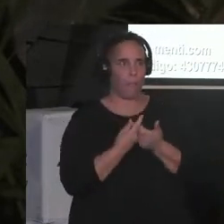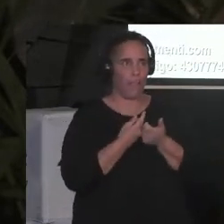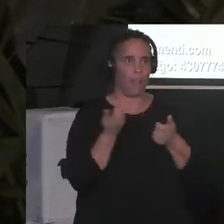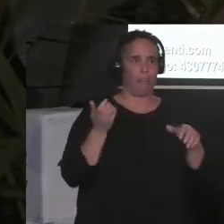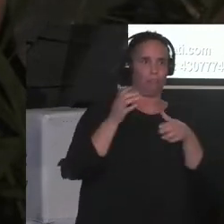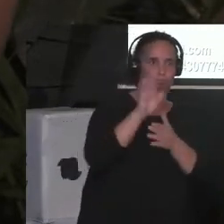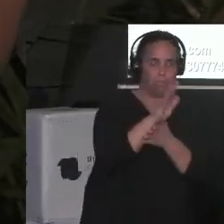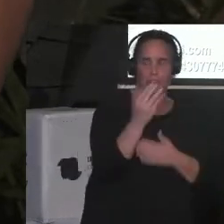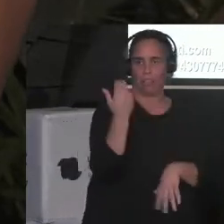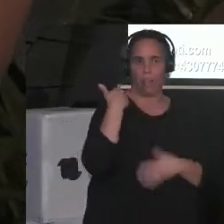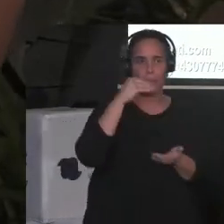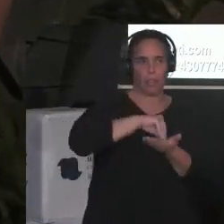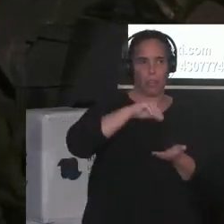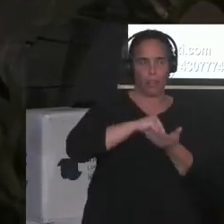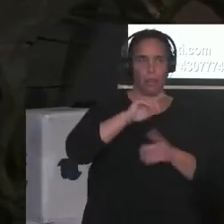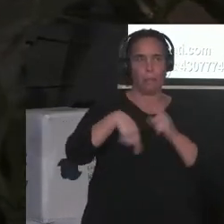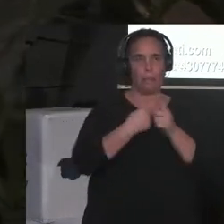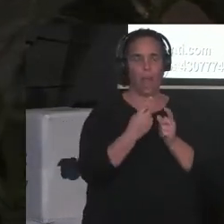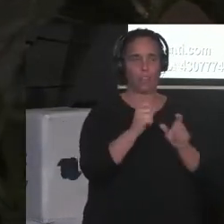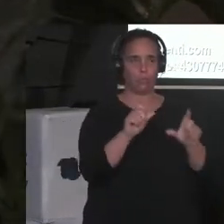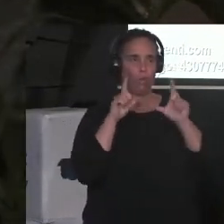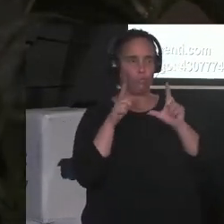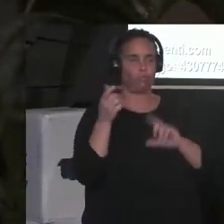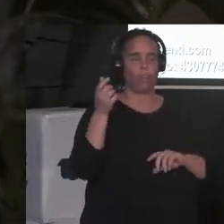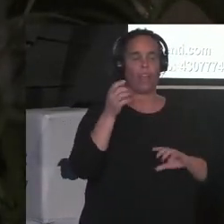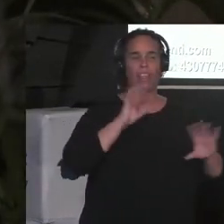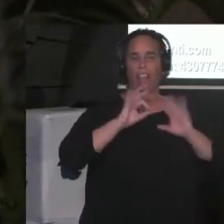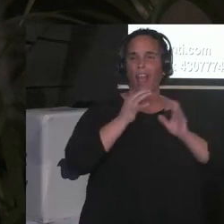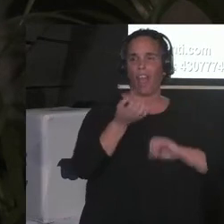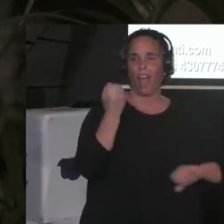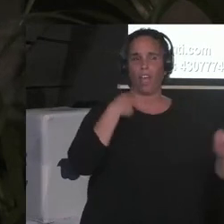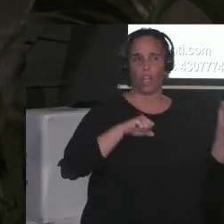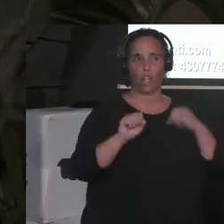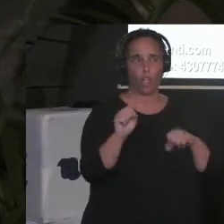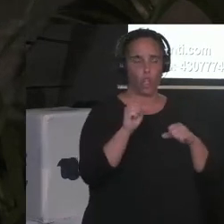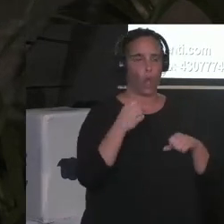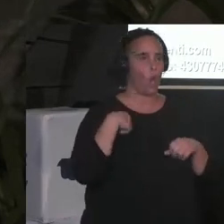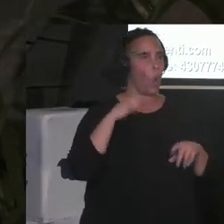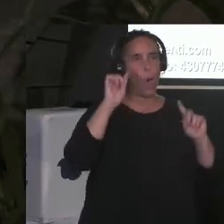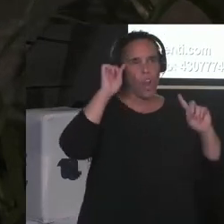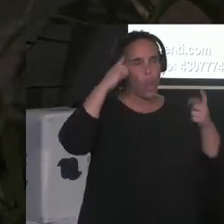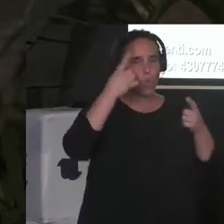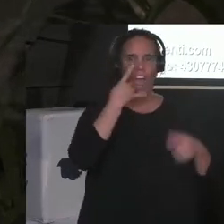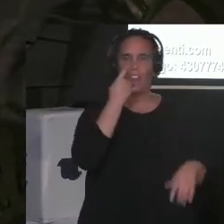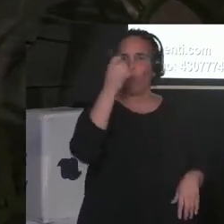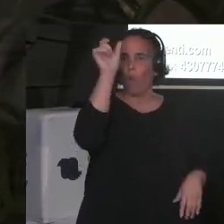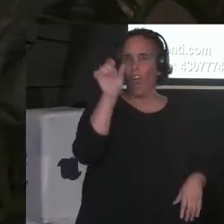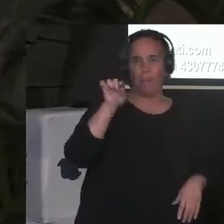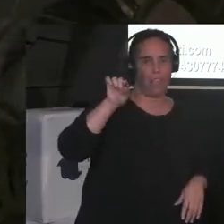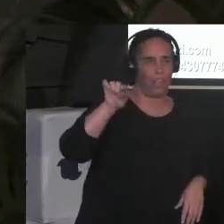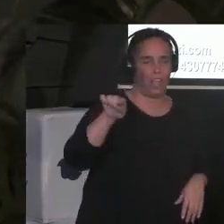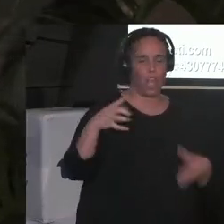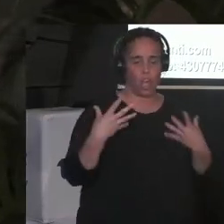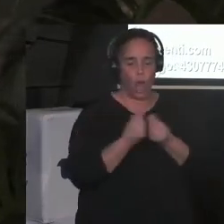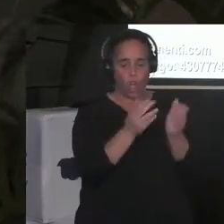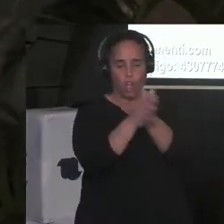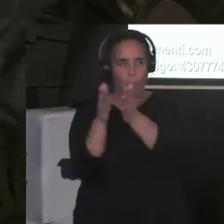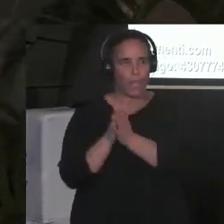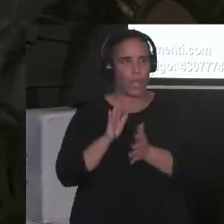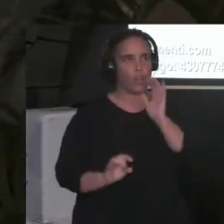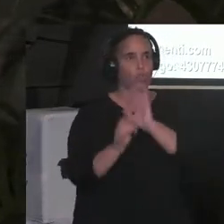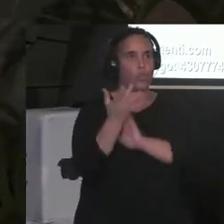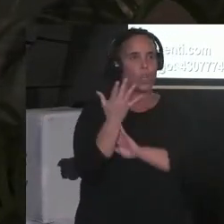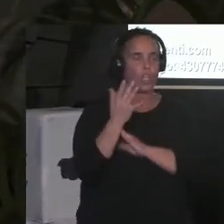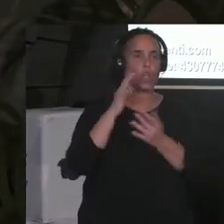escribió y protagonizó la obra de teatro Qué locura enamorarme yo de ti. Junto a sus compañeras están construyendo el proyecto de